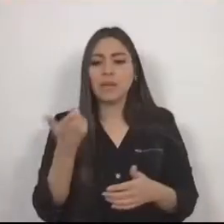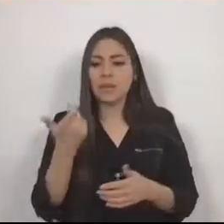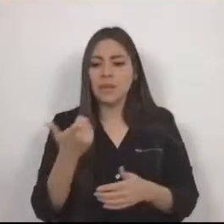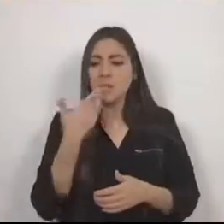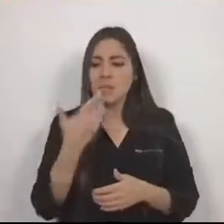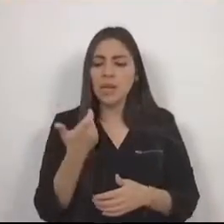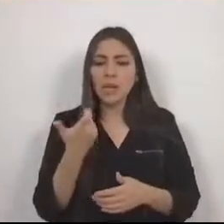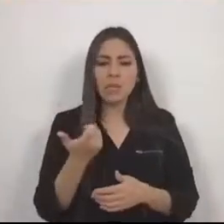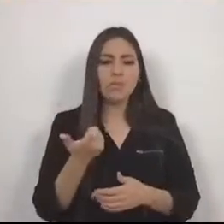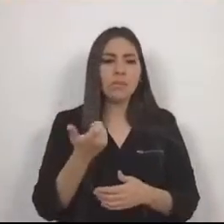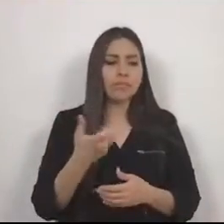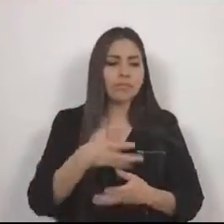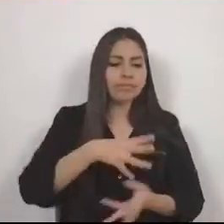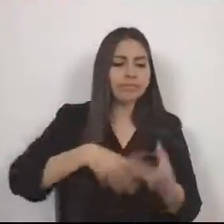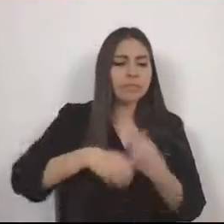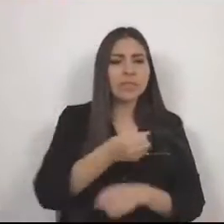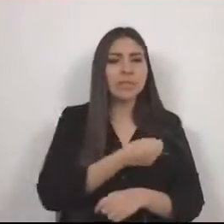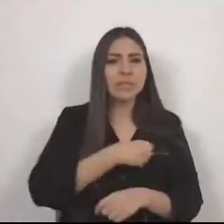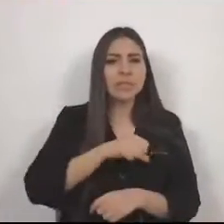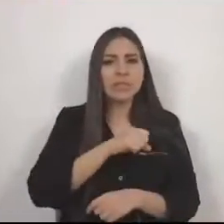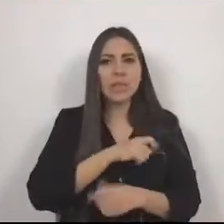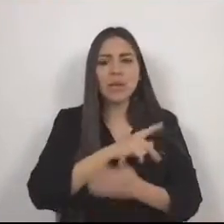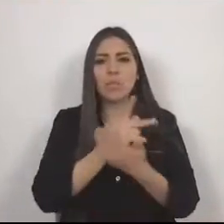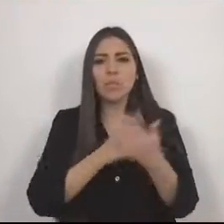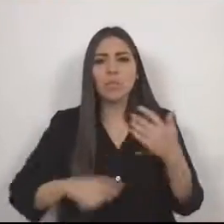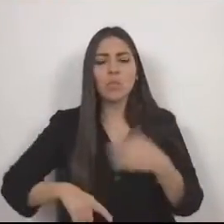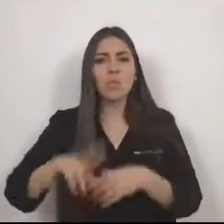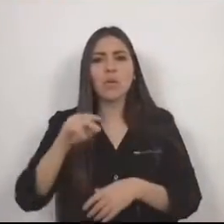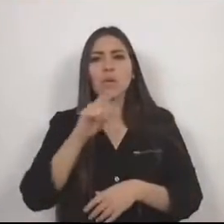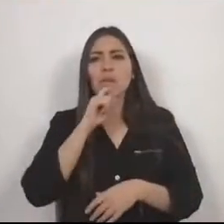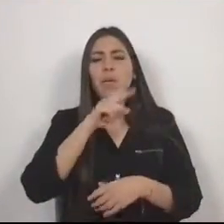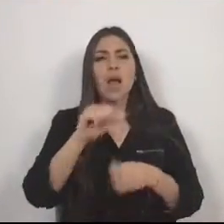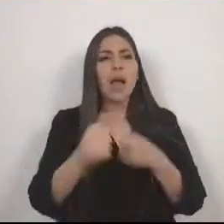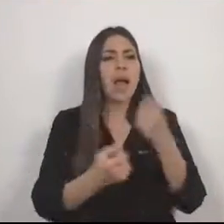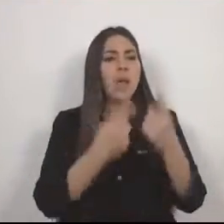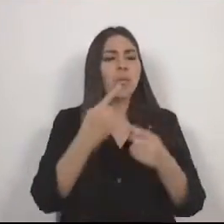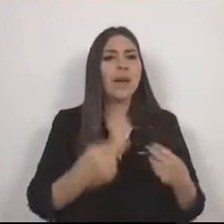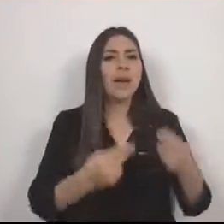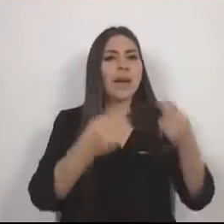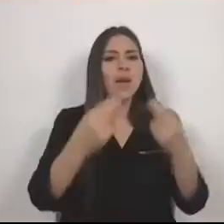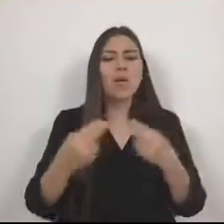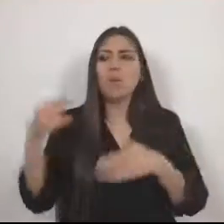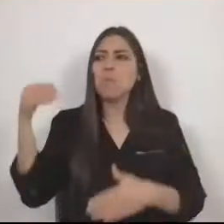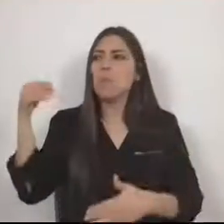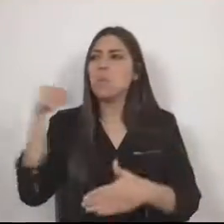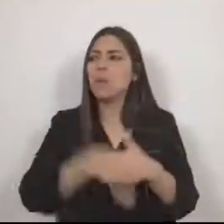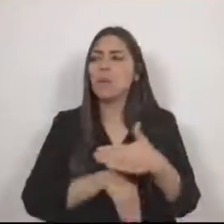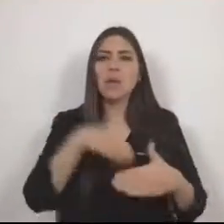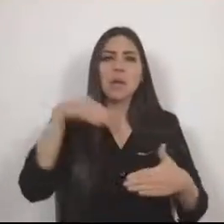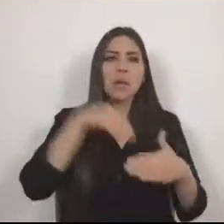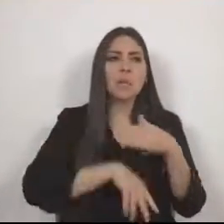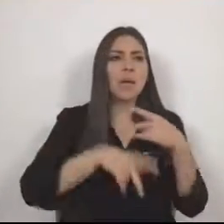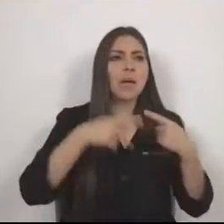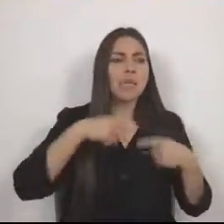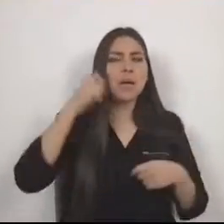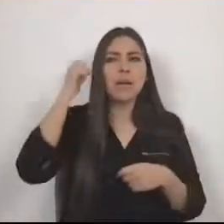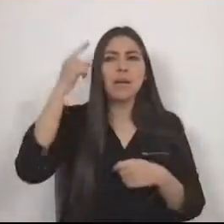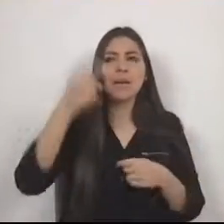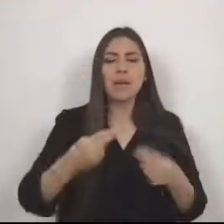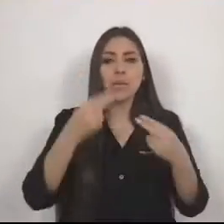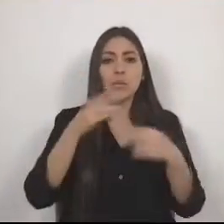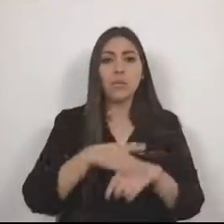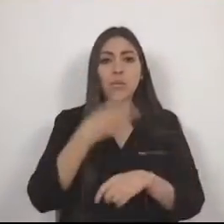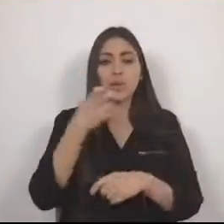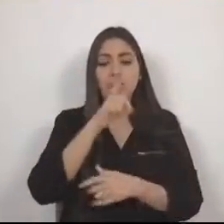así como el quebranto de empresas o negocios construidos por emprendedores. Así pues, esta propuesta de reforma